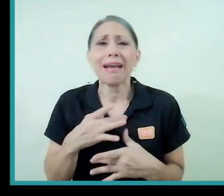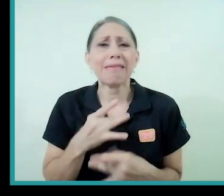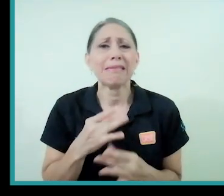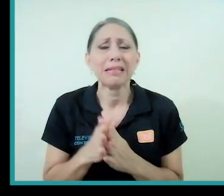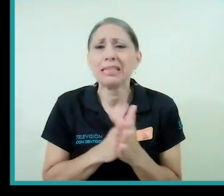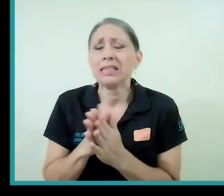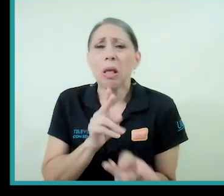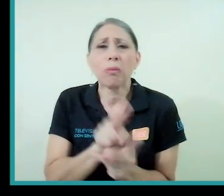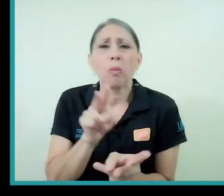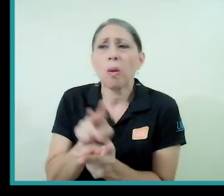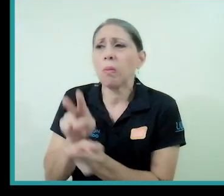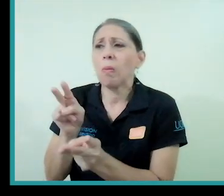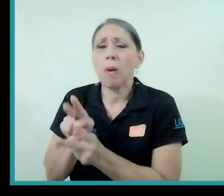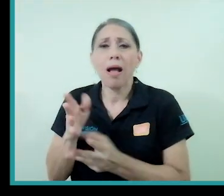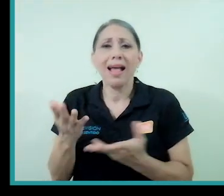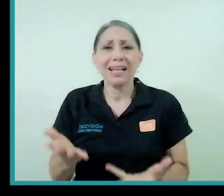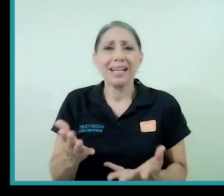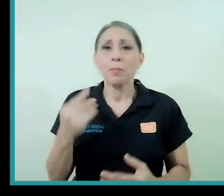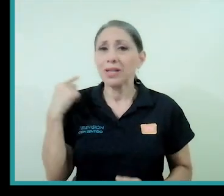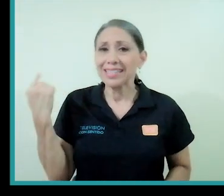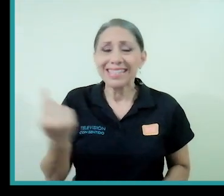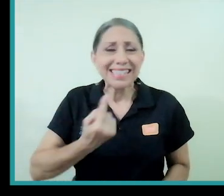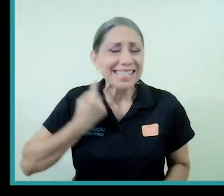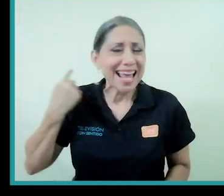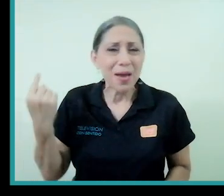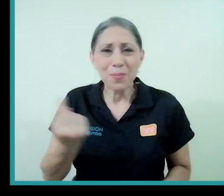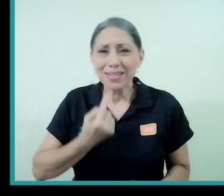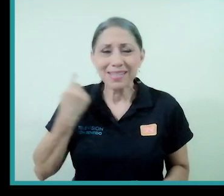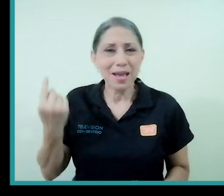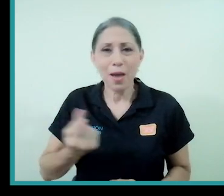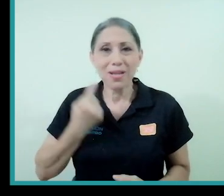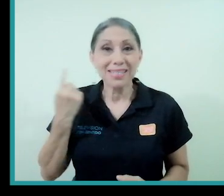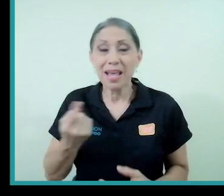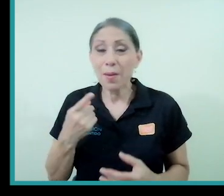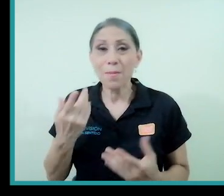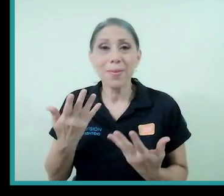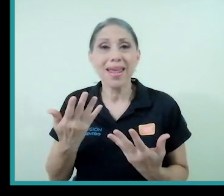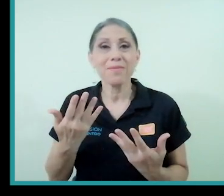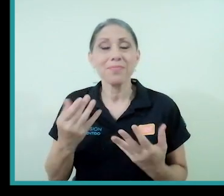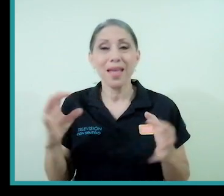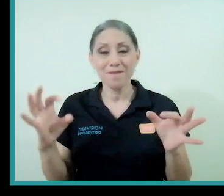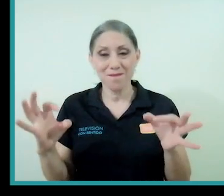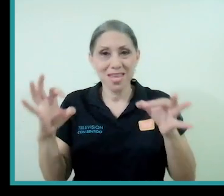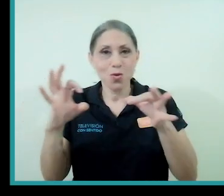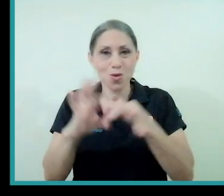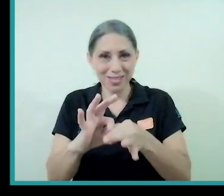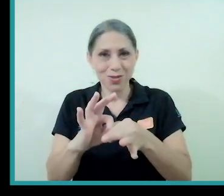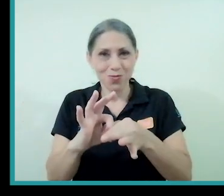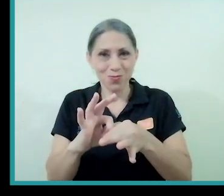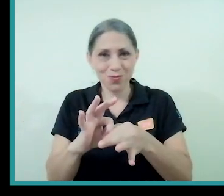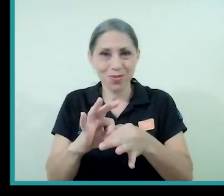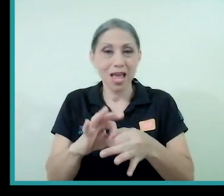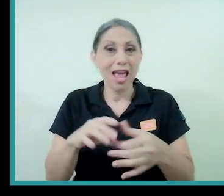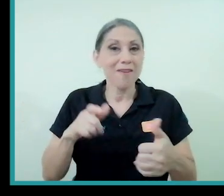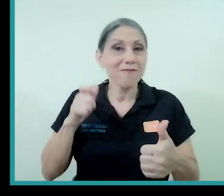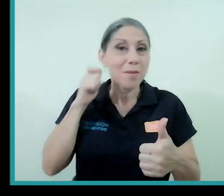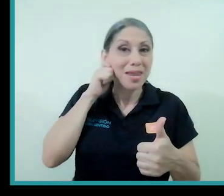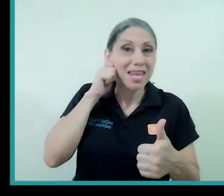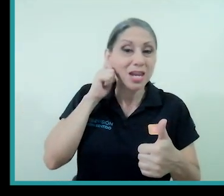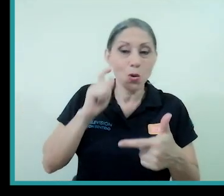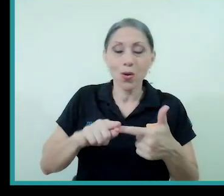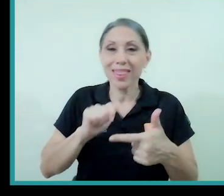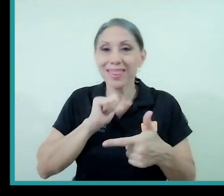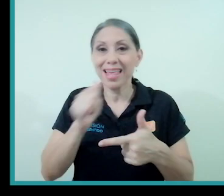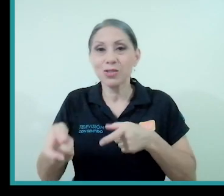porque precisamente pues siempre hay una vinculación ¿verdad? entre lo femenino y este un descontrol de la